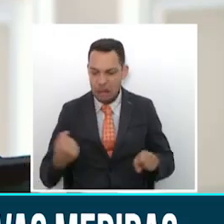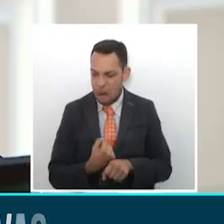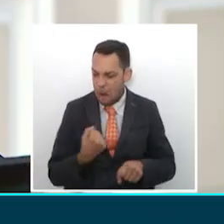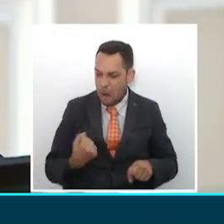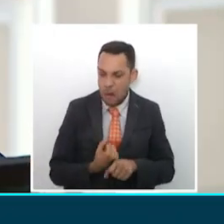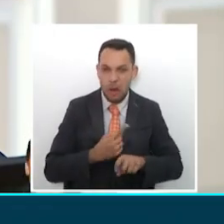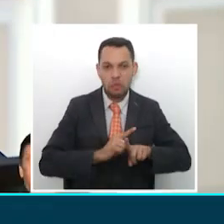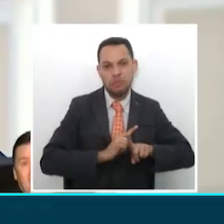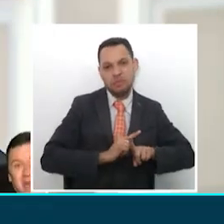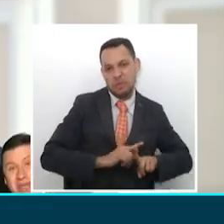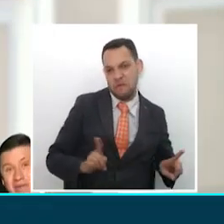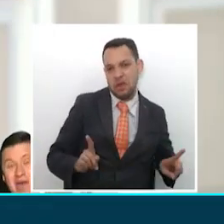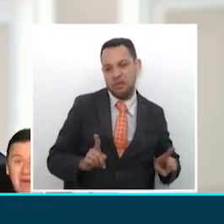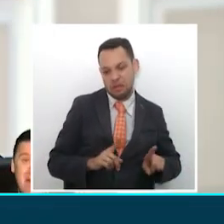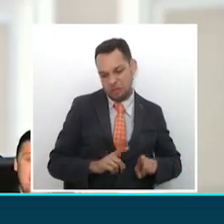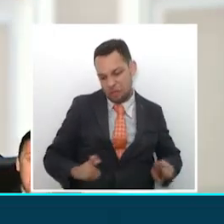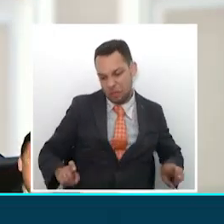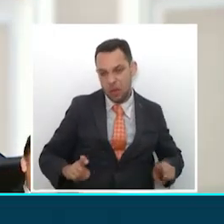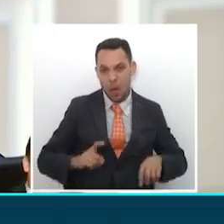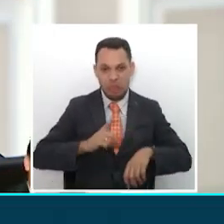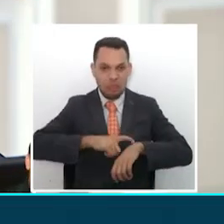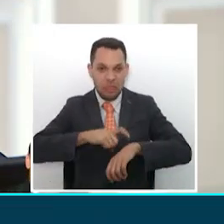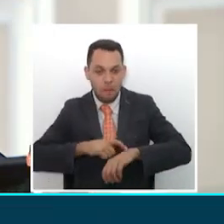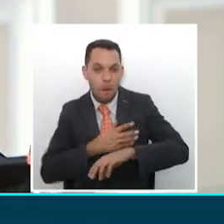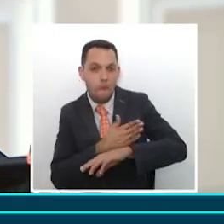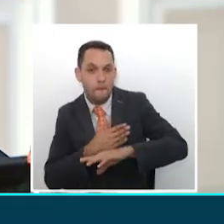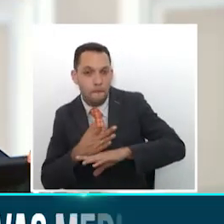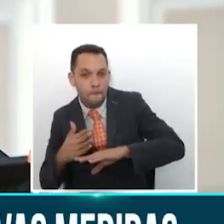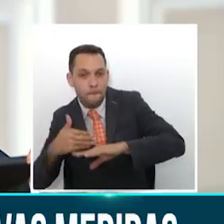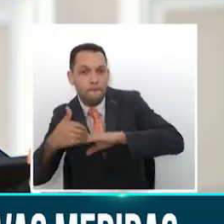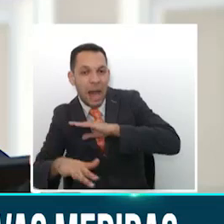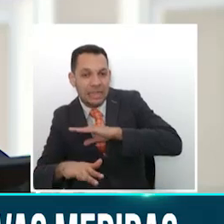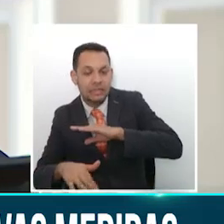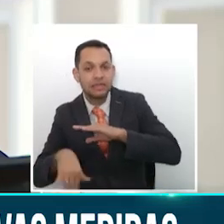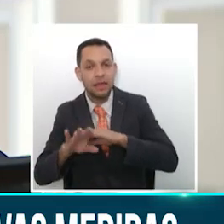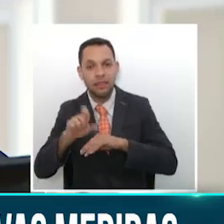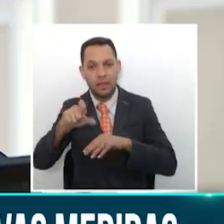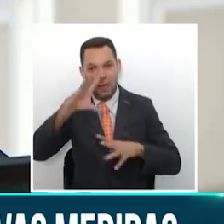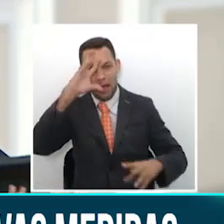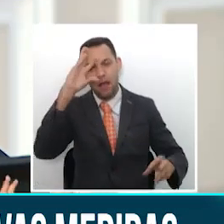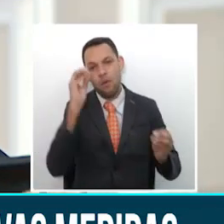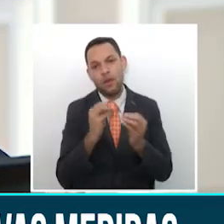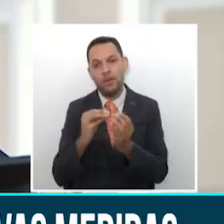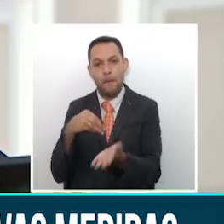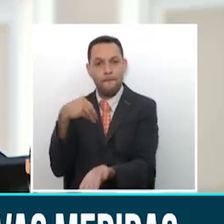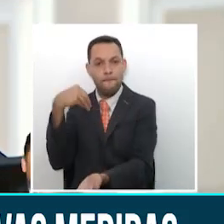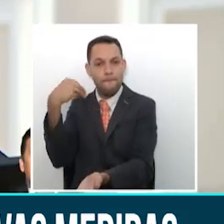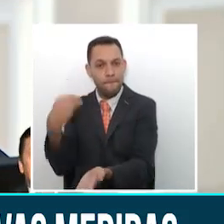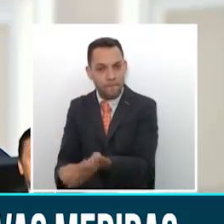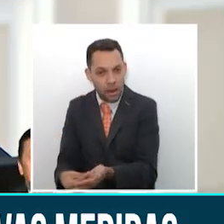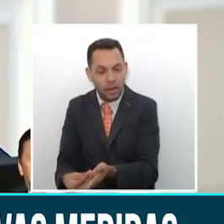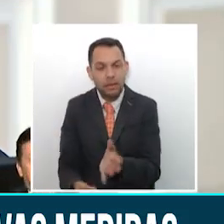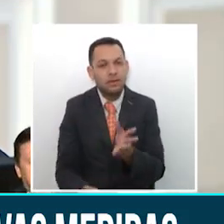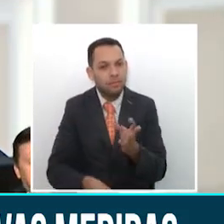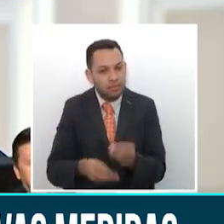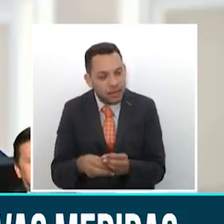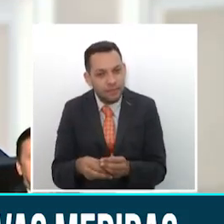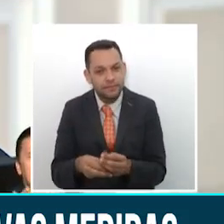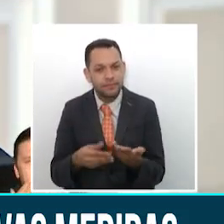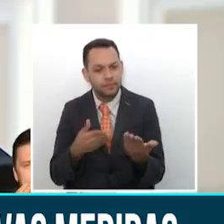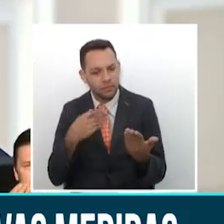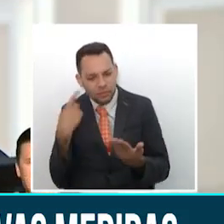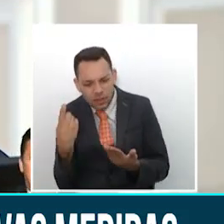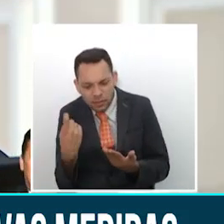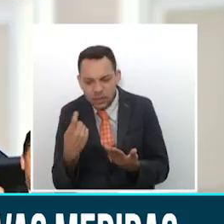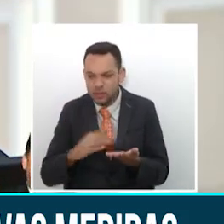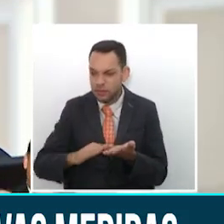horas no adecuadas y demás, debe ser concertado. Y también buscamos fraternalmente